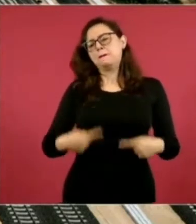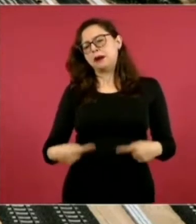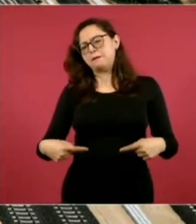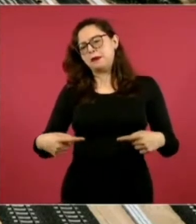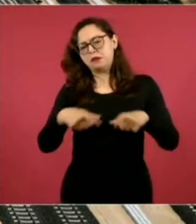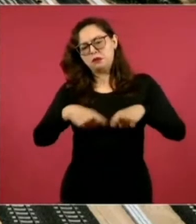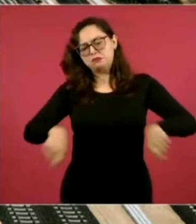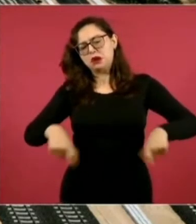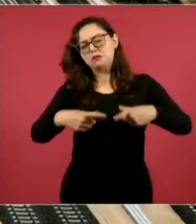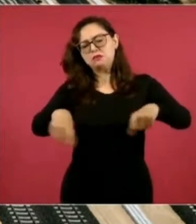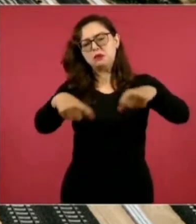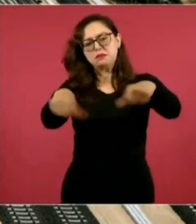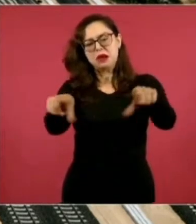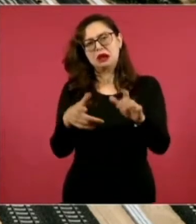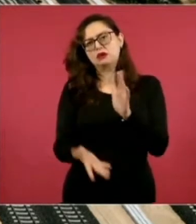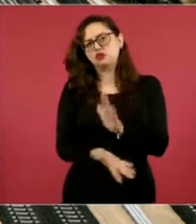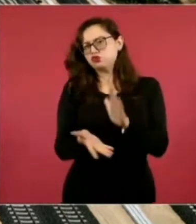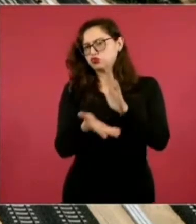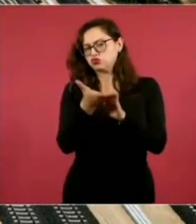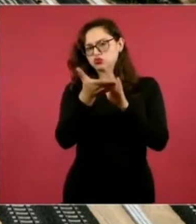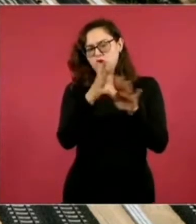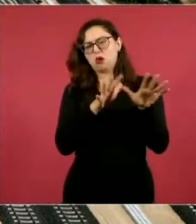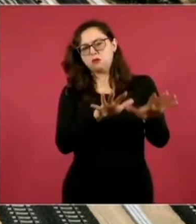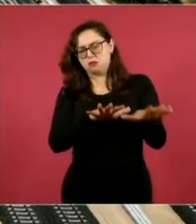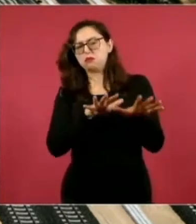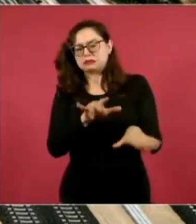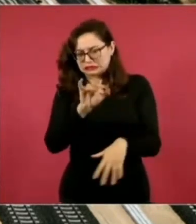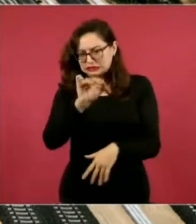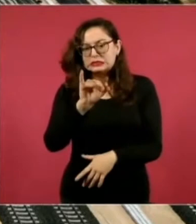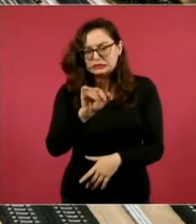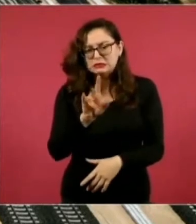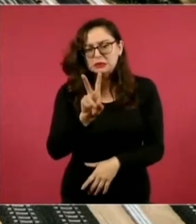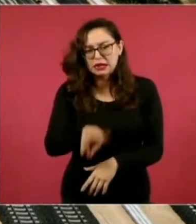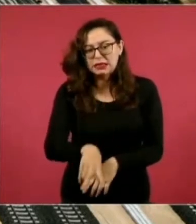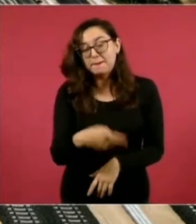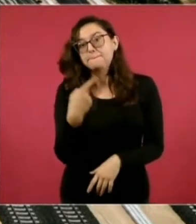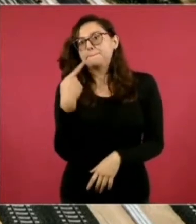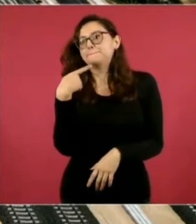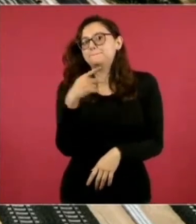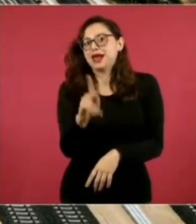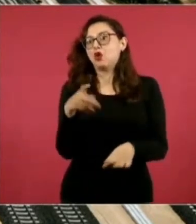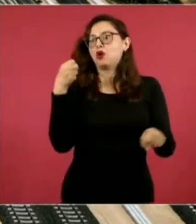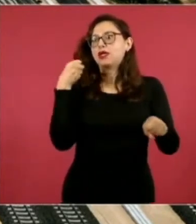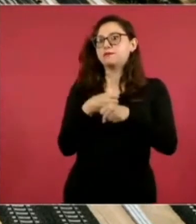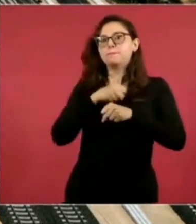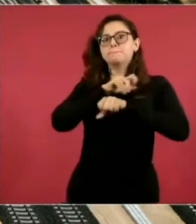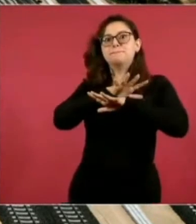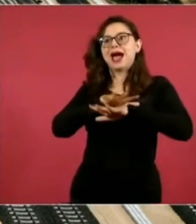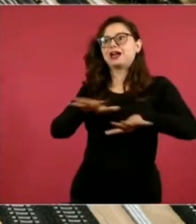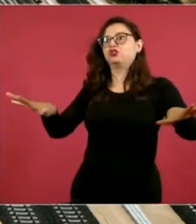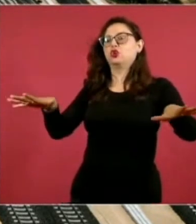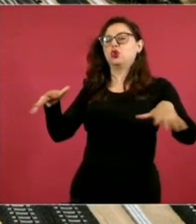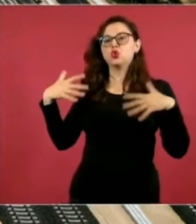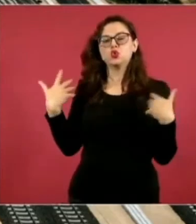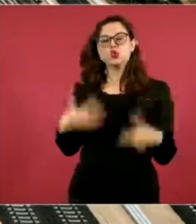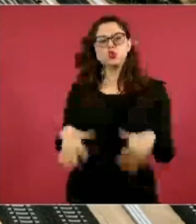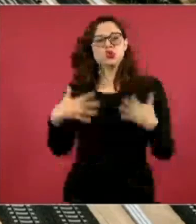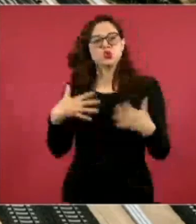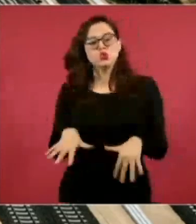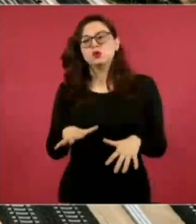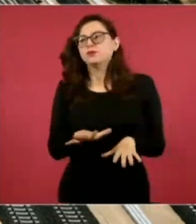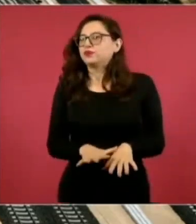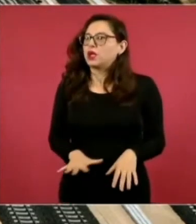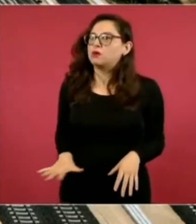su recorrido físico, en sí mismo es extraordinario. Este impacto positivo va más lejos, distribuye por